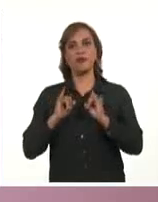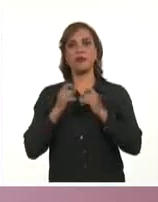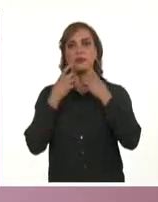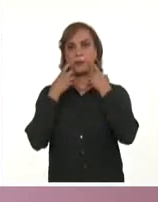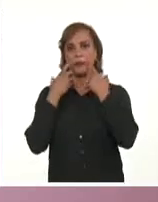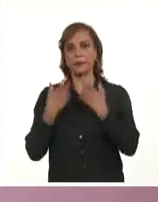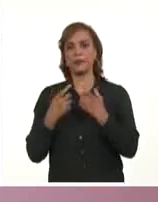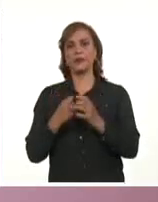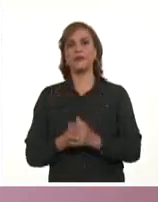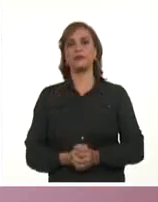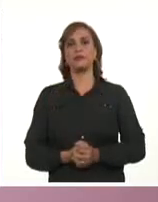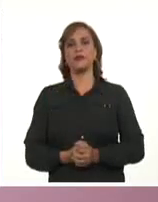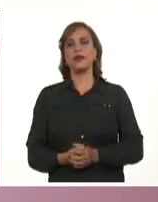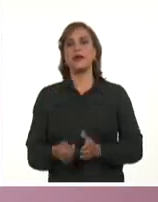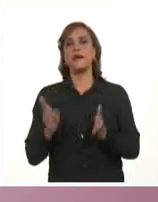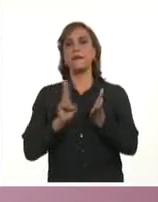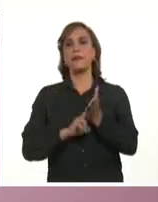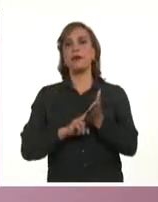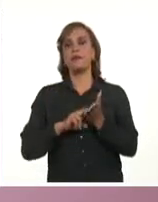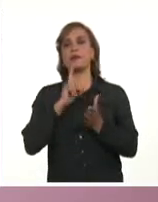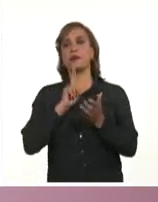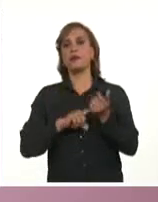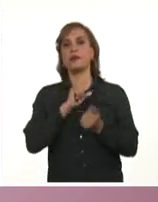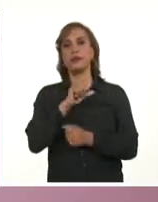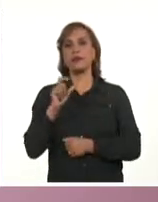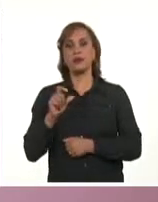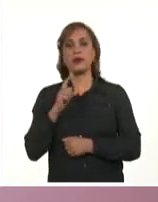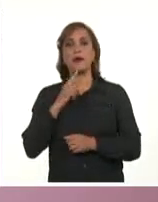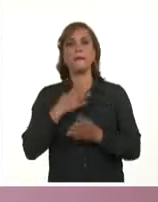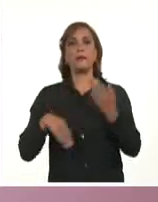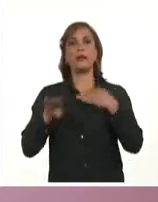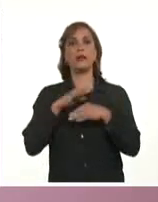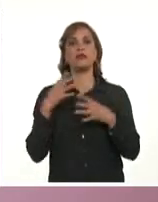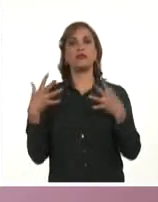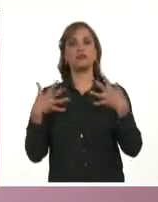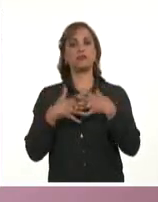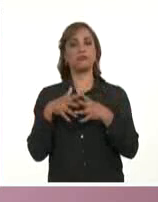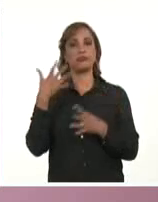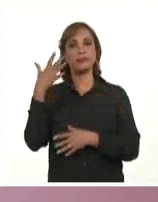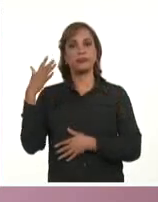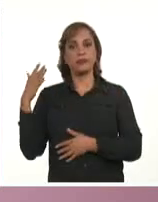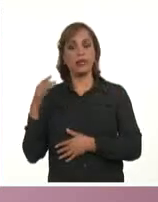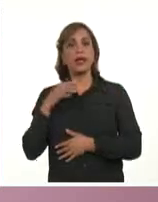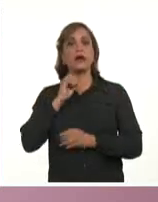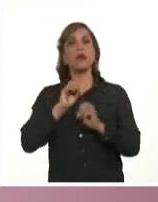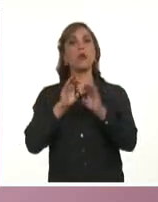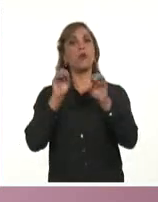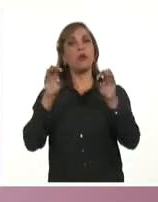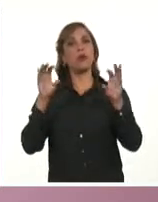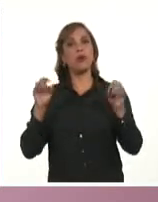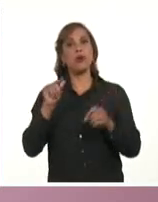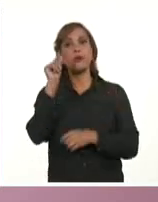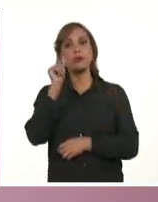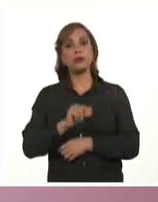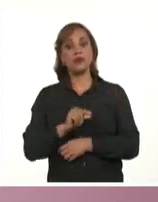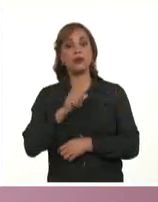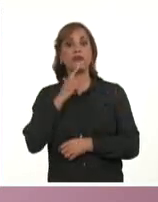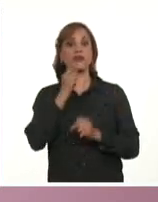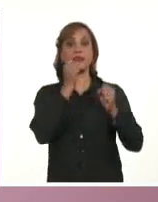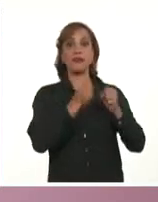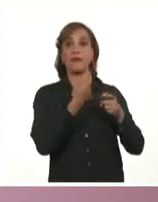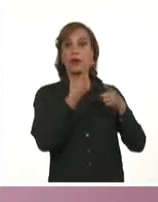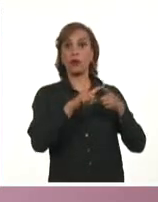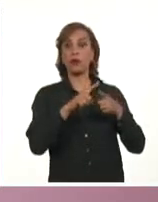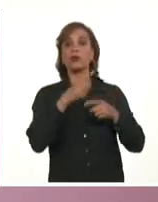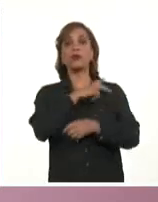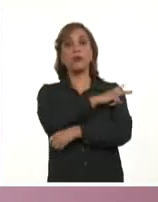El miembro del buro político y ministro de relaciones exteriores de Cuba, Bruno Rodríguez Parrilla, convocó a los con nacionales residentes en el exterior a